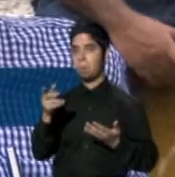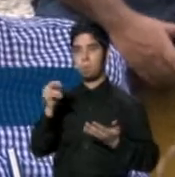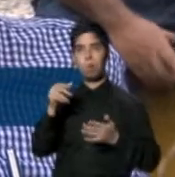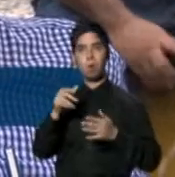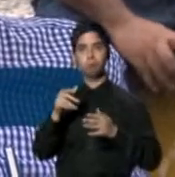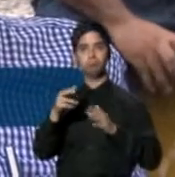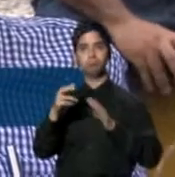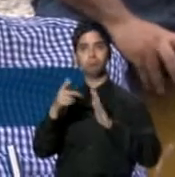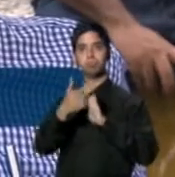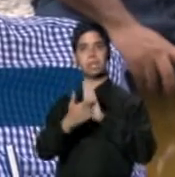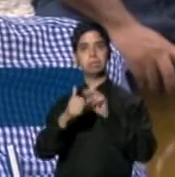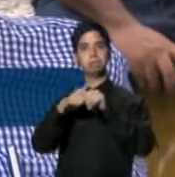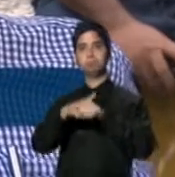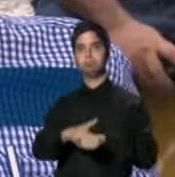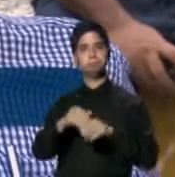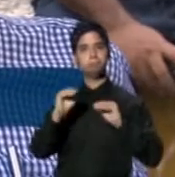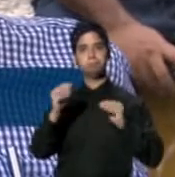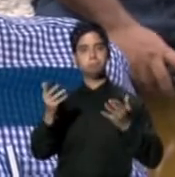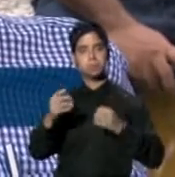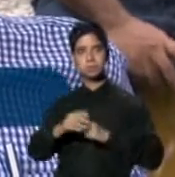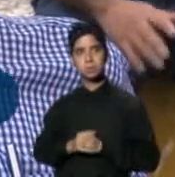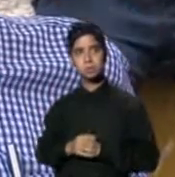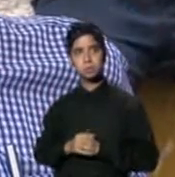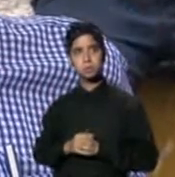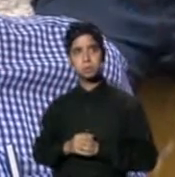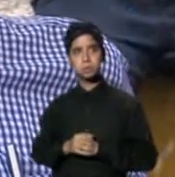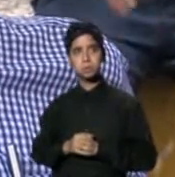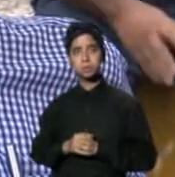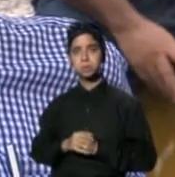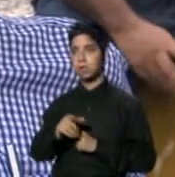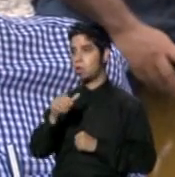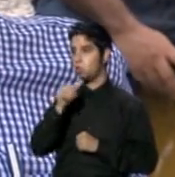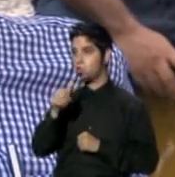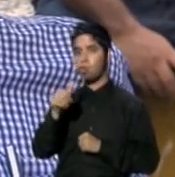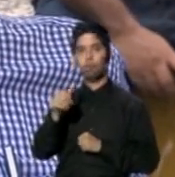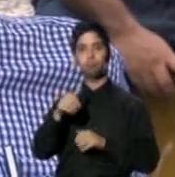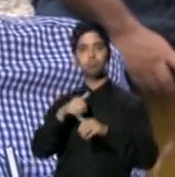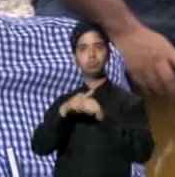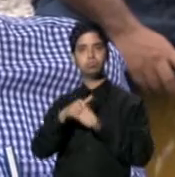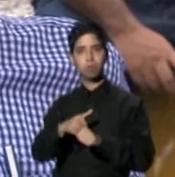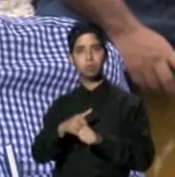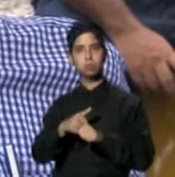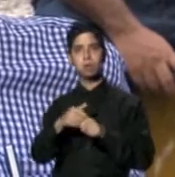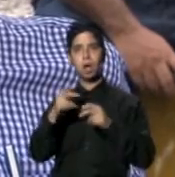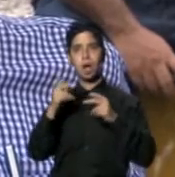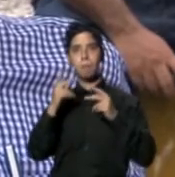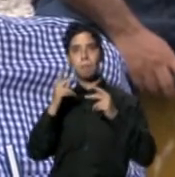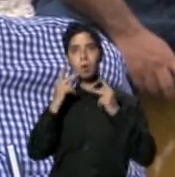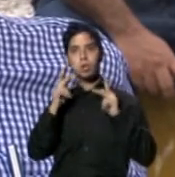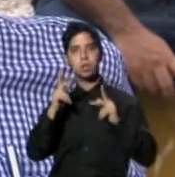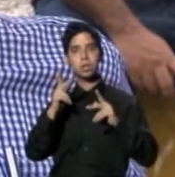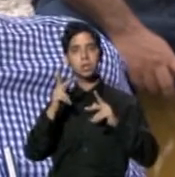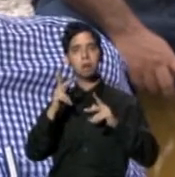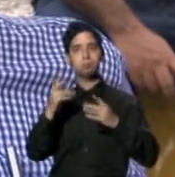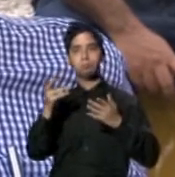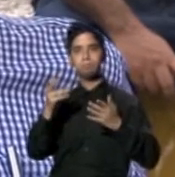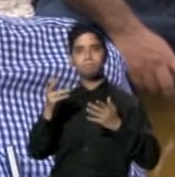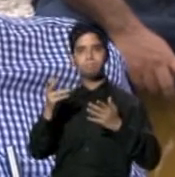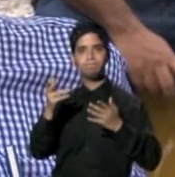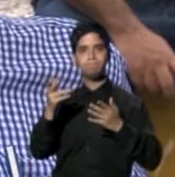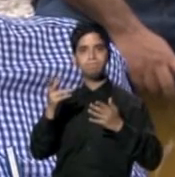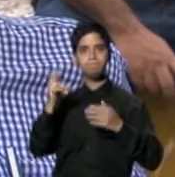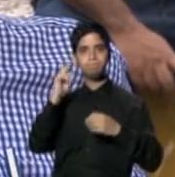de la ley y en violación de la política pública que estableció